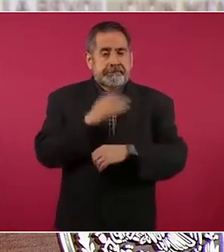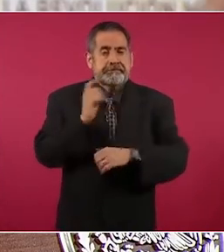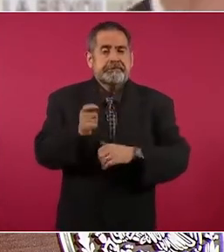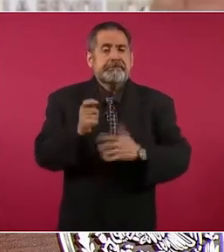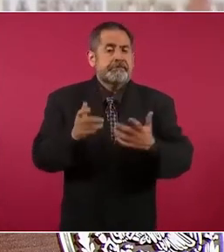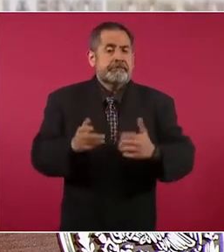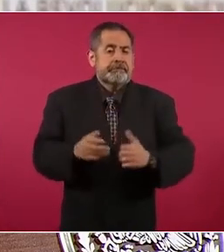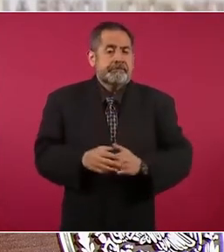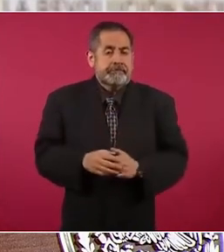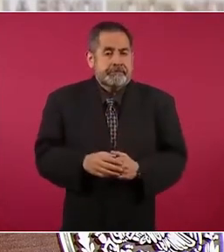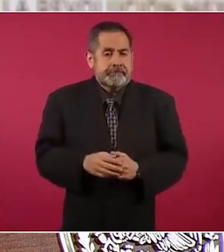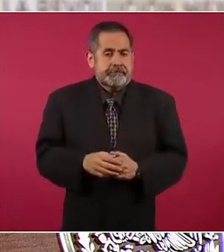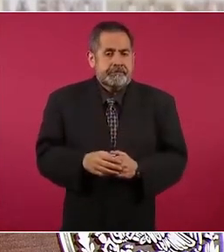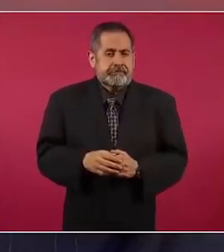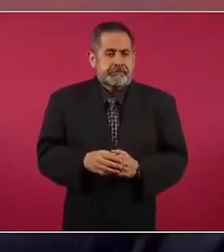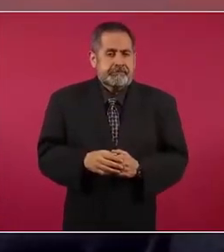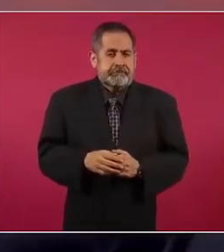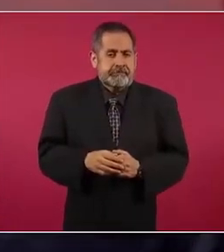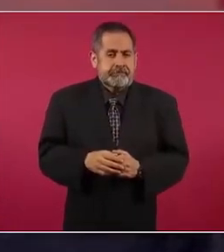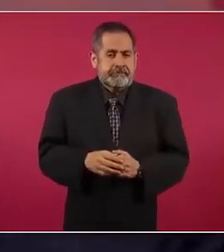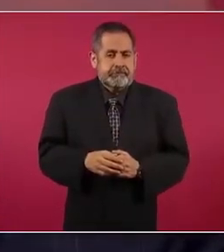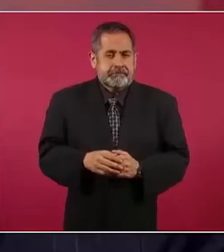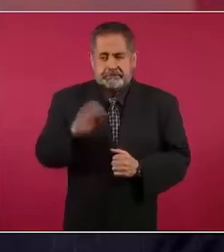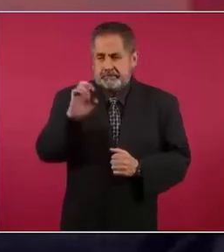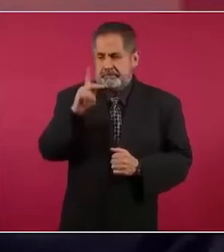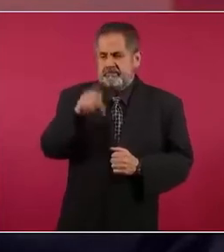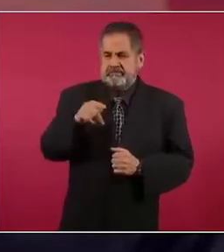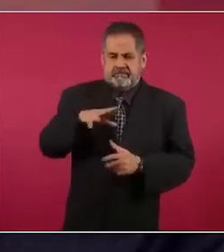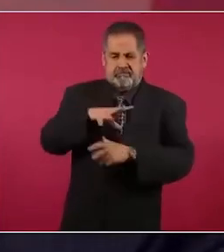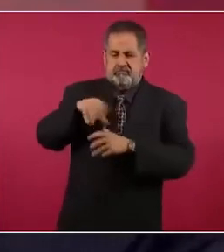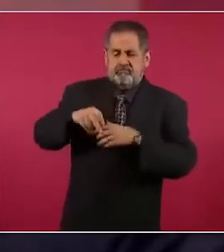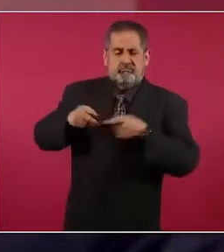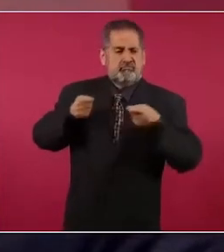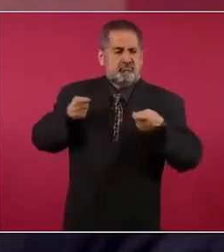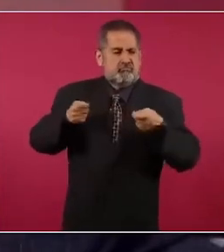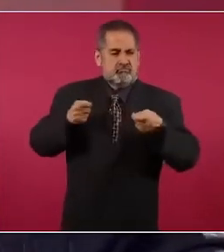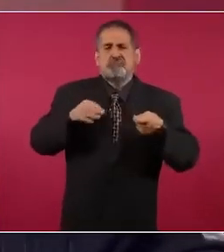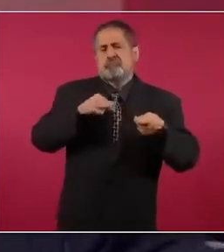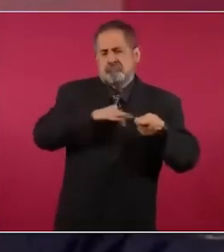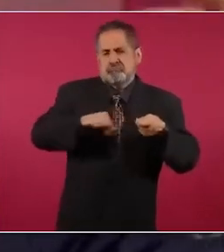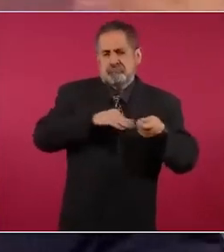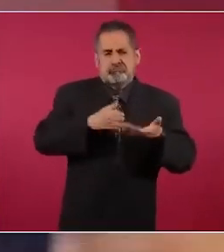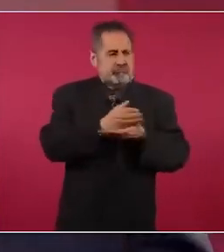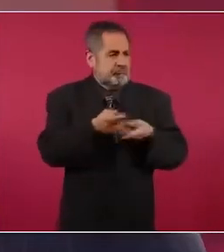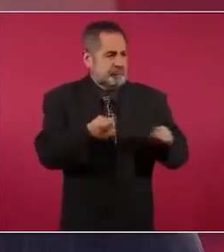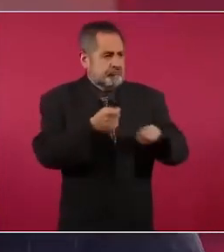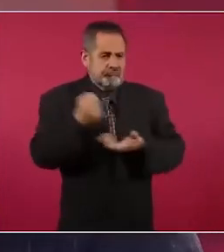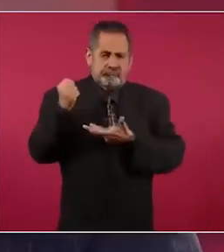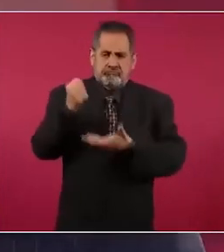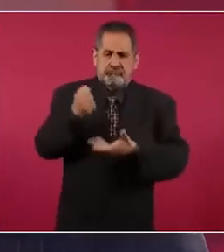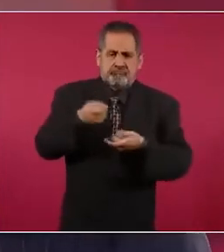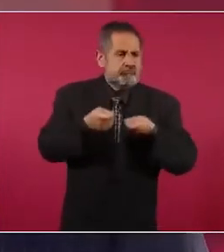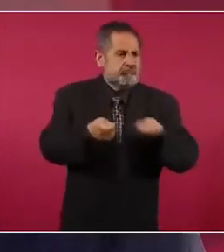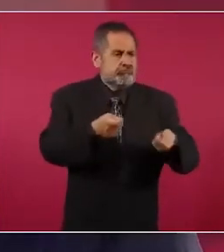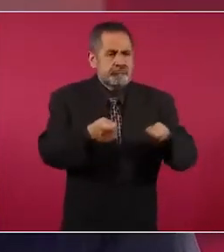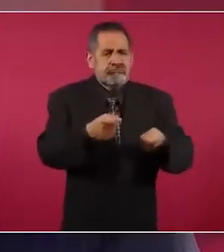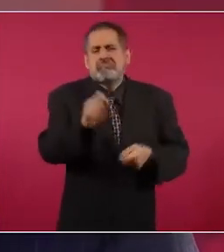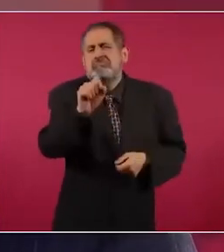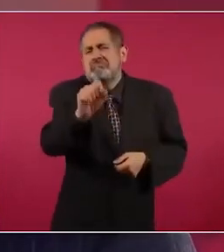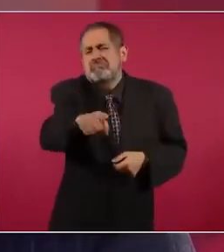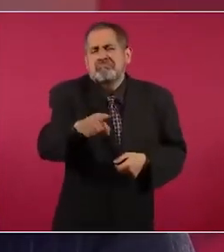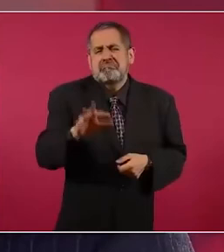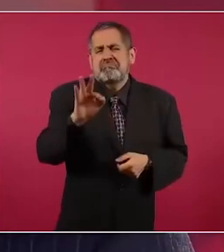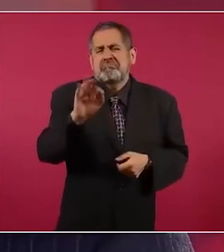Porque, pues tiene el aparato, el presupuesto, lo que hizo Fox.